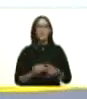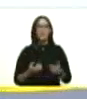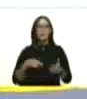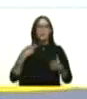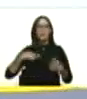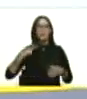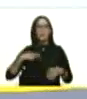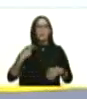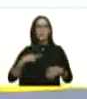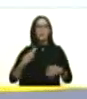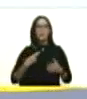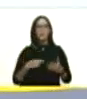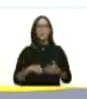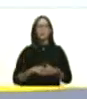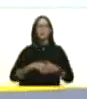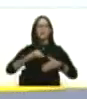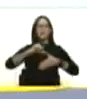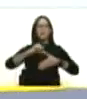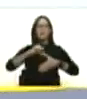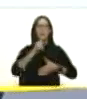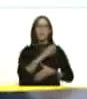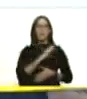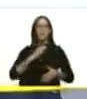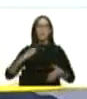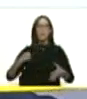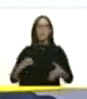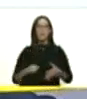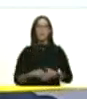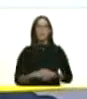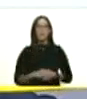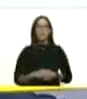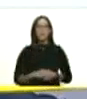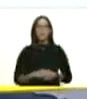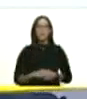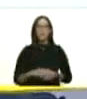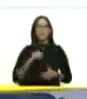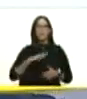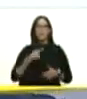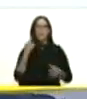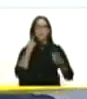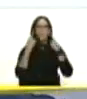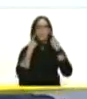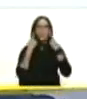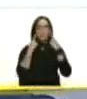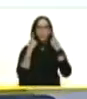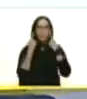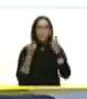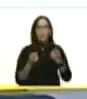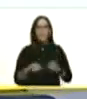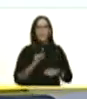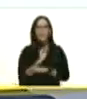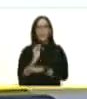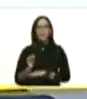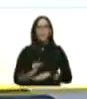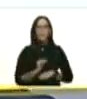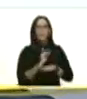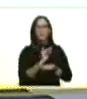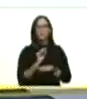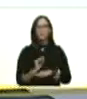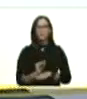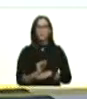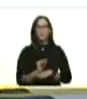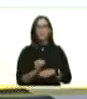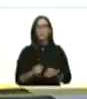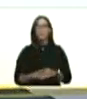de Suramérica y el Caribe y estamos pues prestos y dispuestos para la protección y la defensa del pueblo